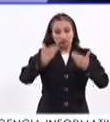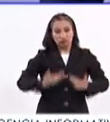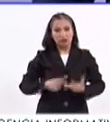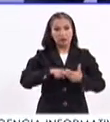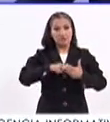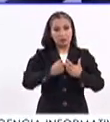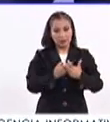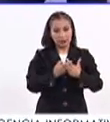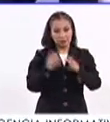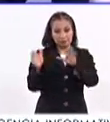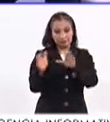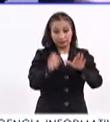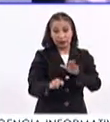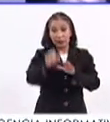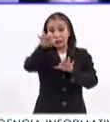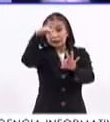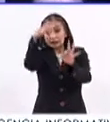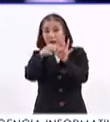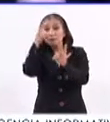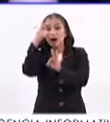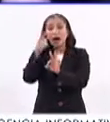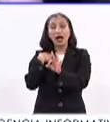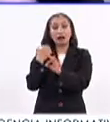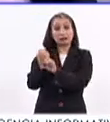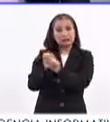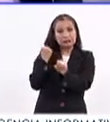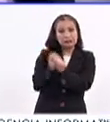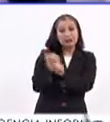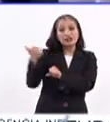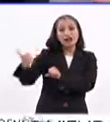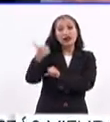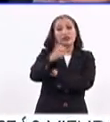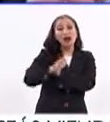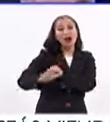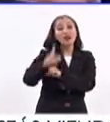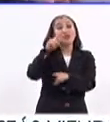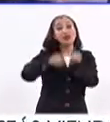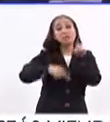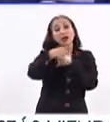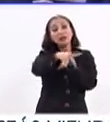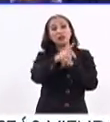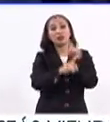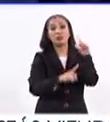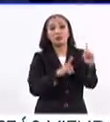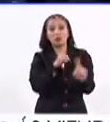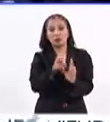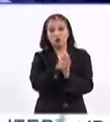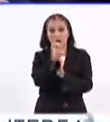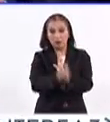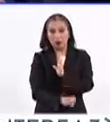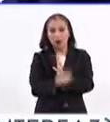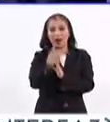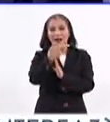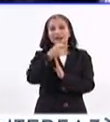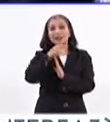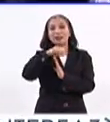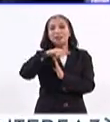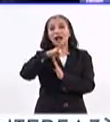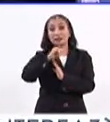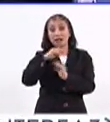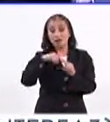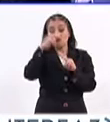iniciación. La edad adecuada para practicar cada una de las disciplinas dependerá del propio deporte. Por ejemplo, la gimnasia,